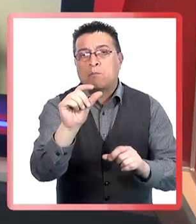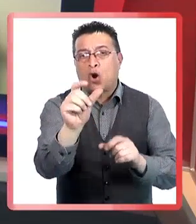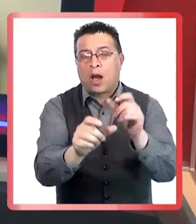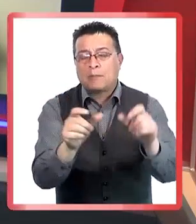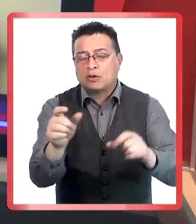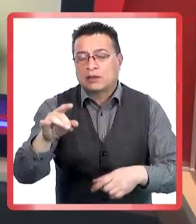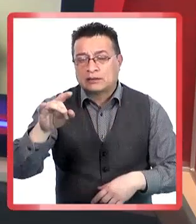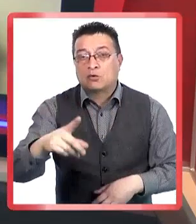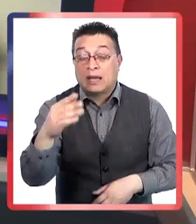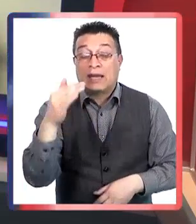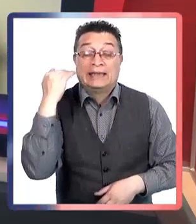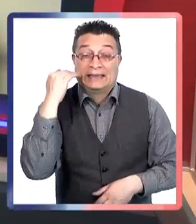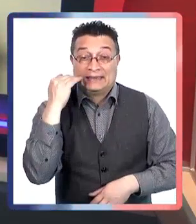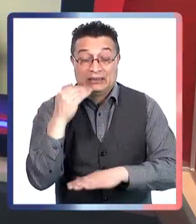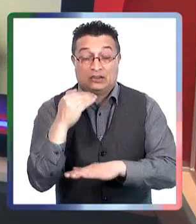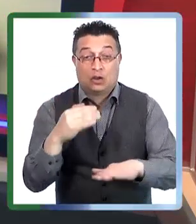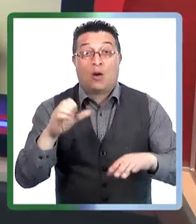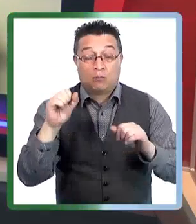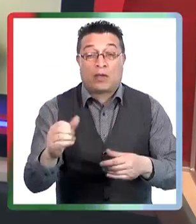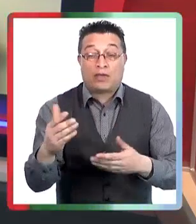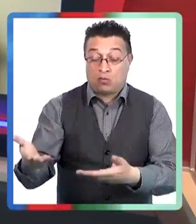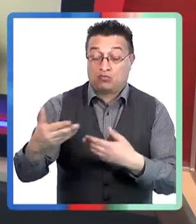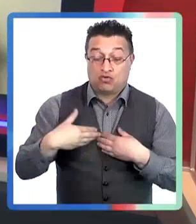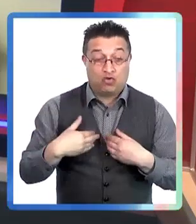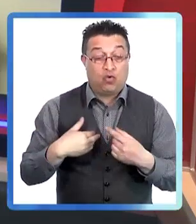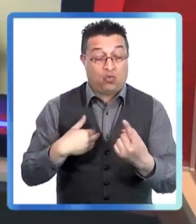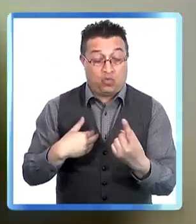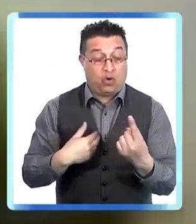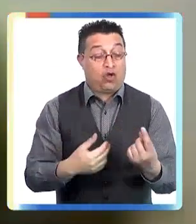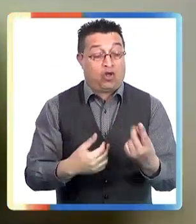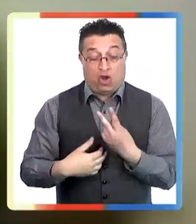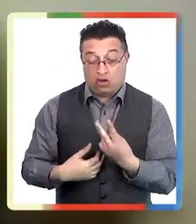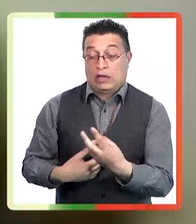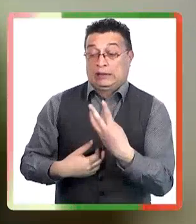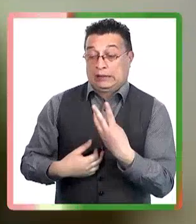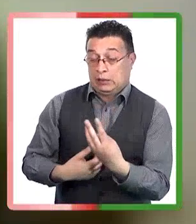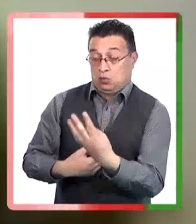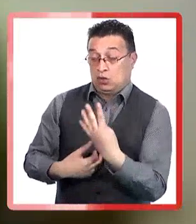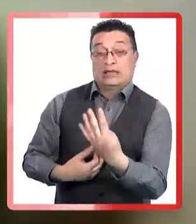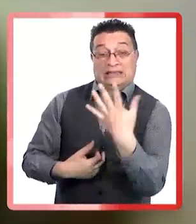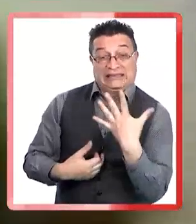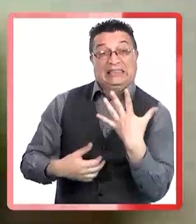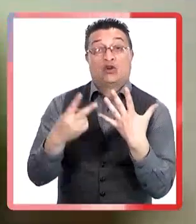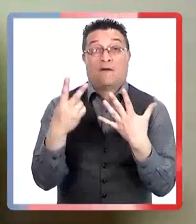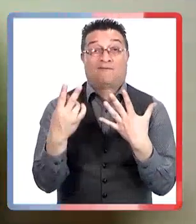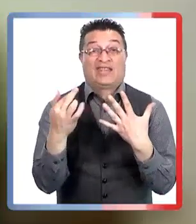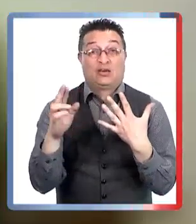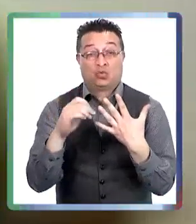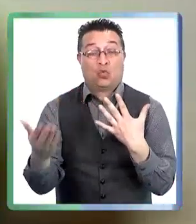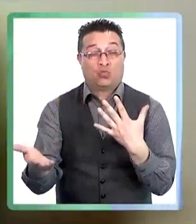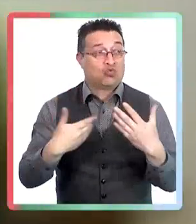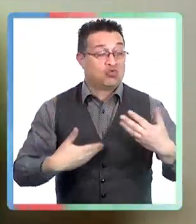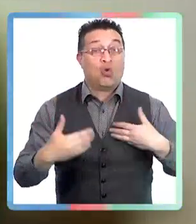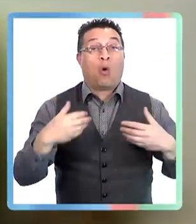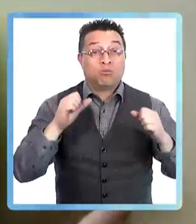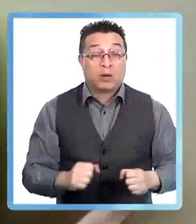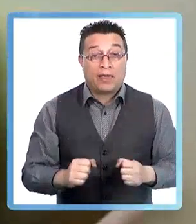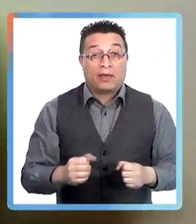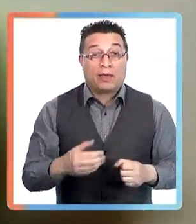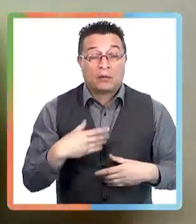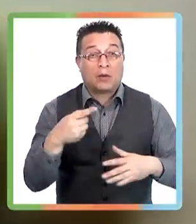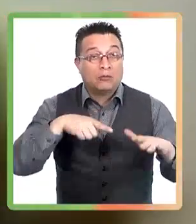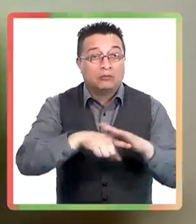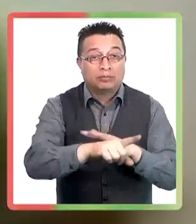al interior de un hospital a sufrir un cuadro como ese? ¿Cómo se enfrenta? Claro, clásicamente nosotros creíamos que los virus se